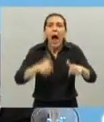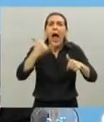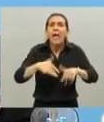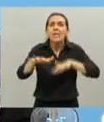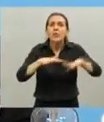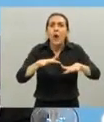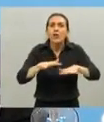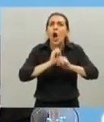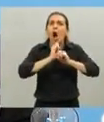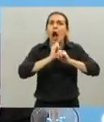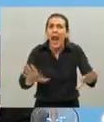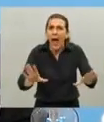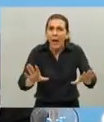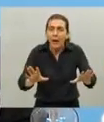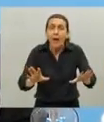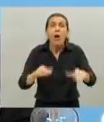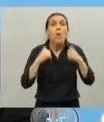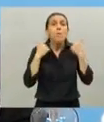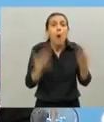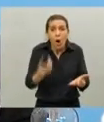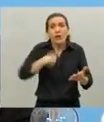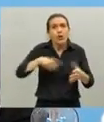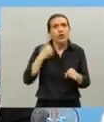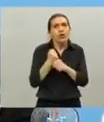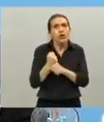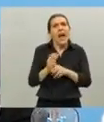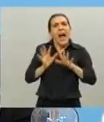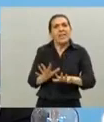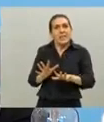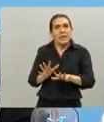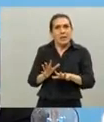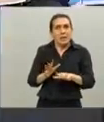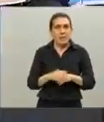serias y por eso actuamos como actuamos